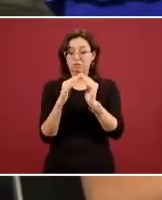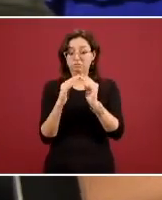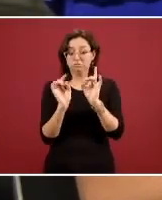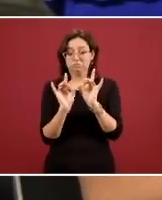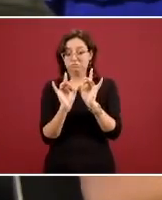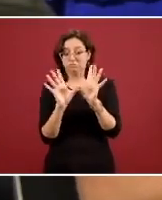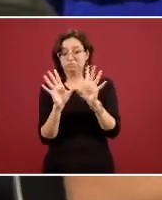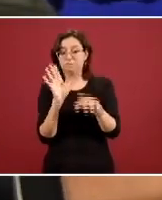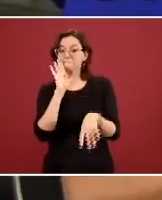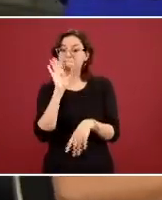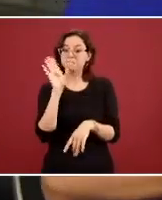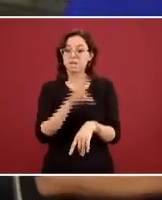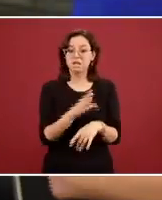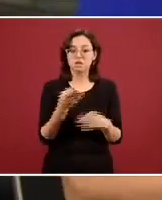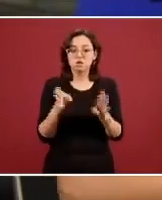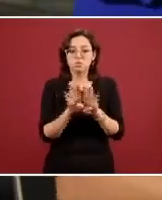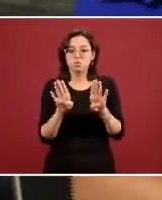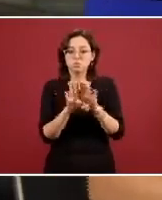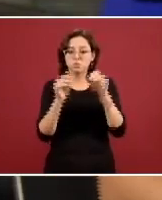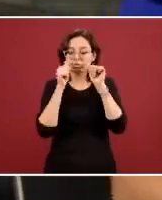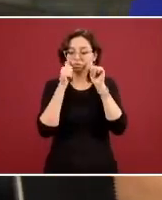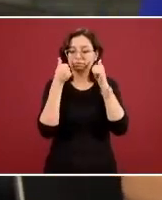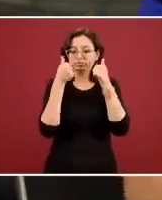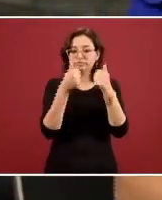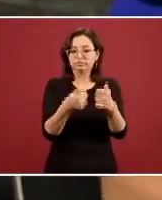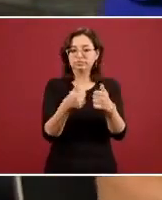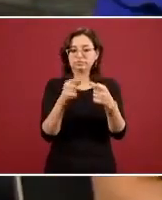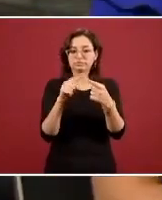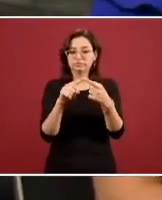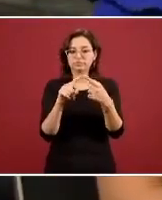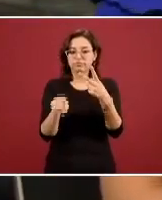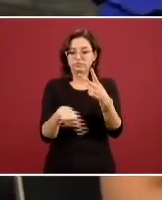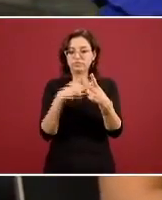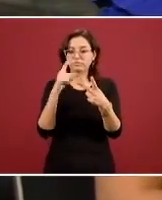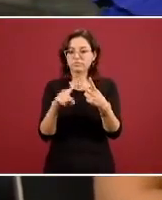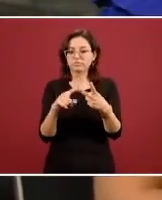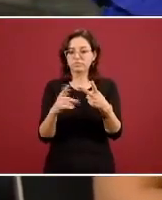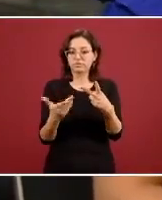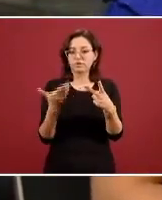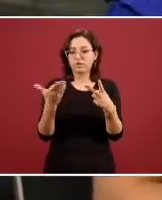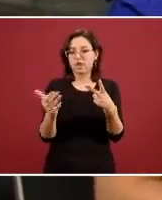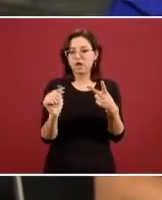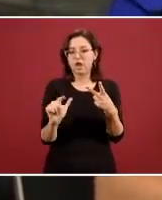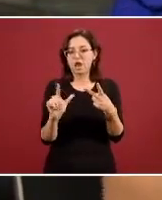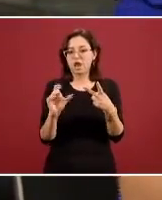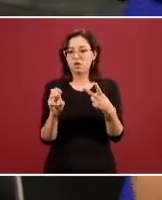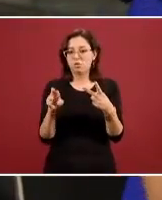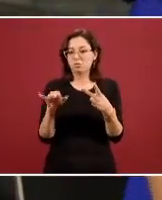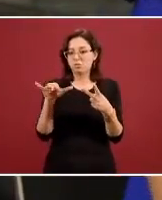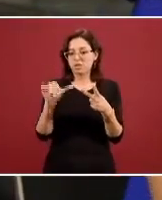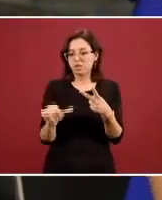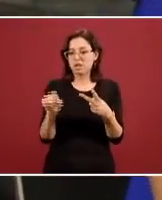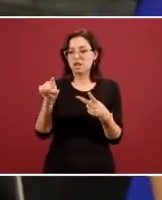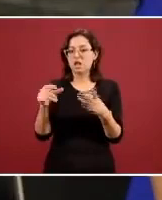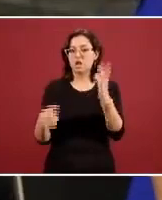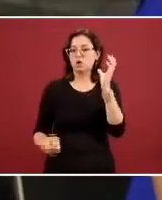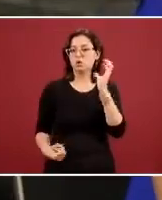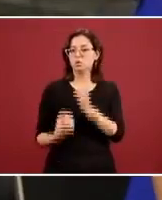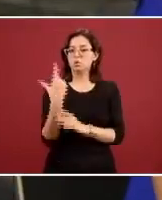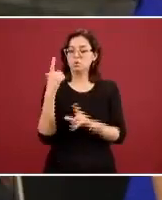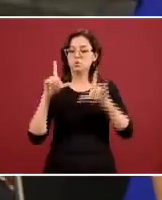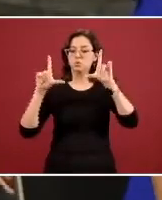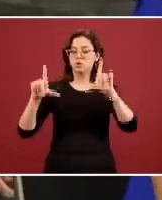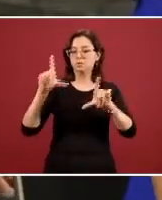más adecuados en temas de salud mental esa es una pregunta y para el doctor alumía doctor esta nueva gráfica que nos